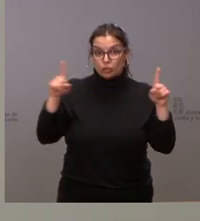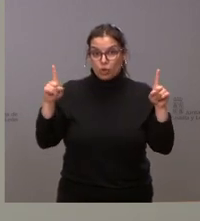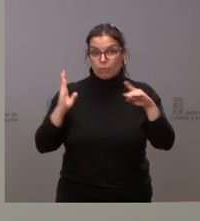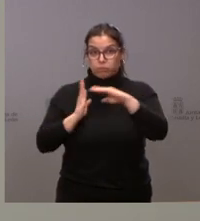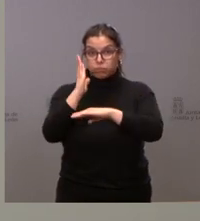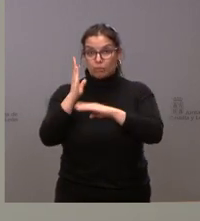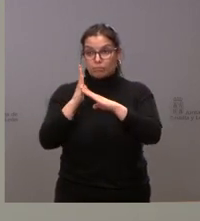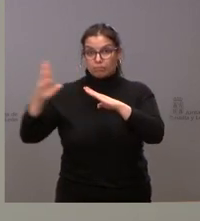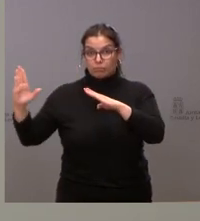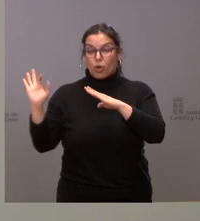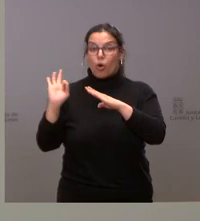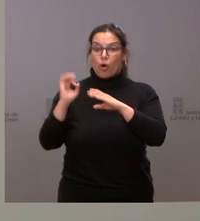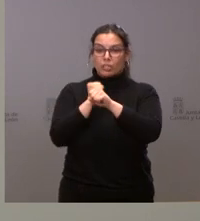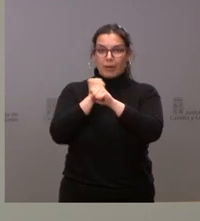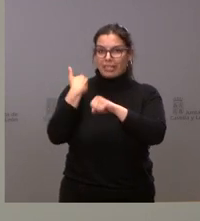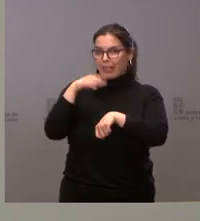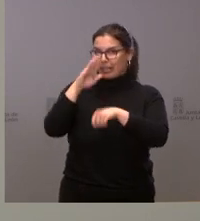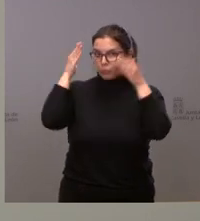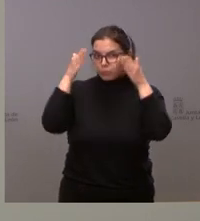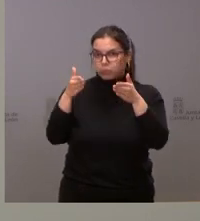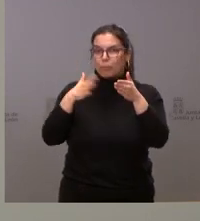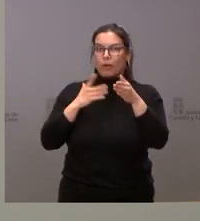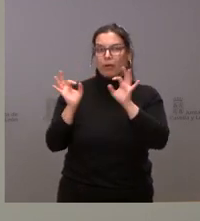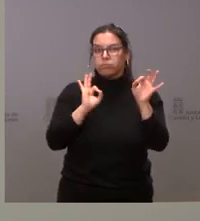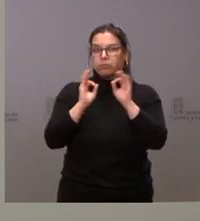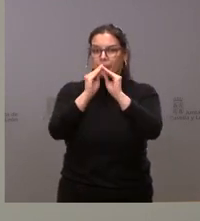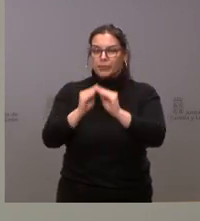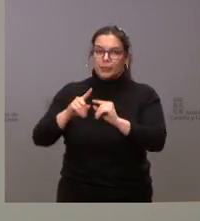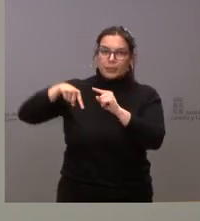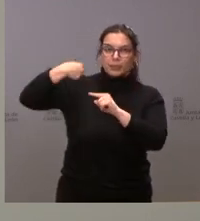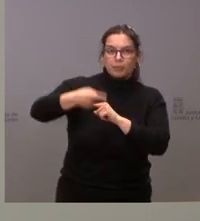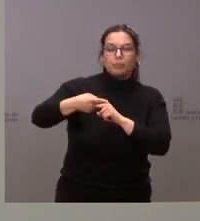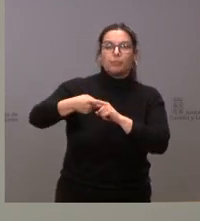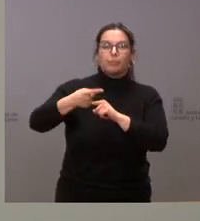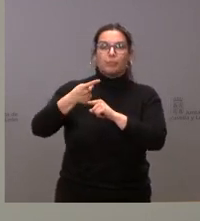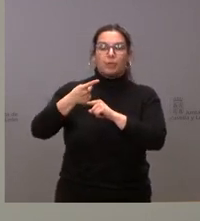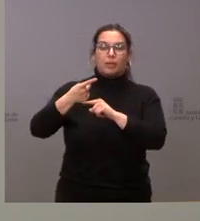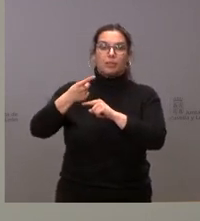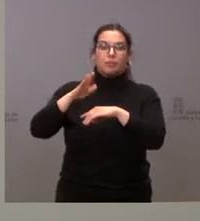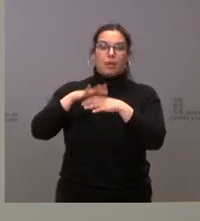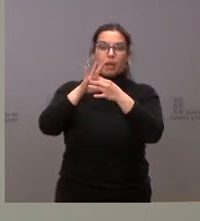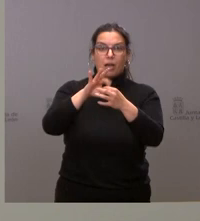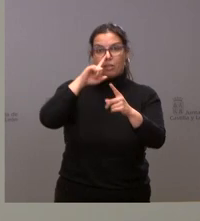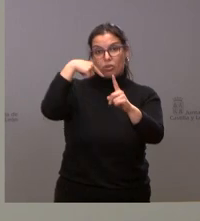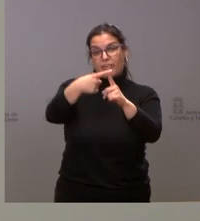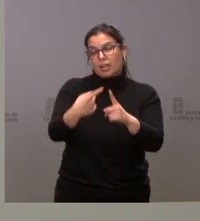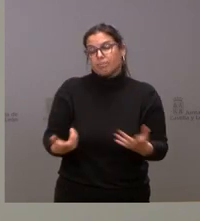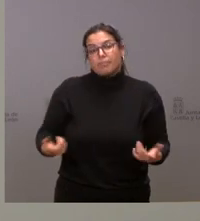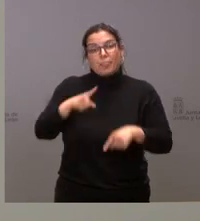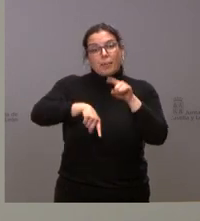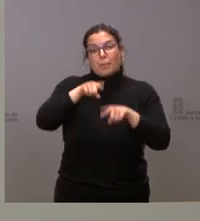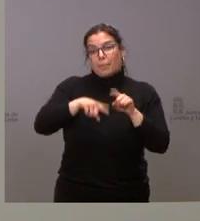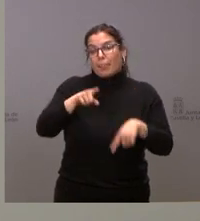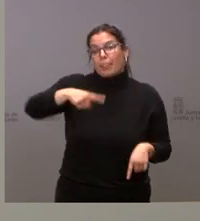para el que se pudiera presentar en los meses siguientes en relación con el próximo. Pero esta es una cuestión